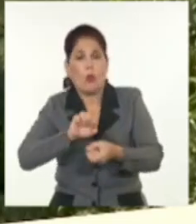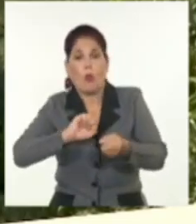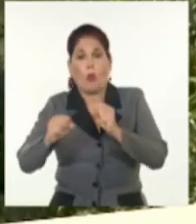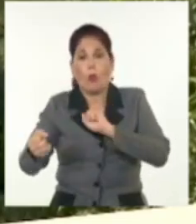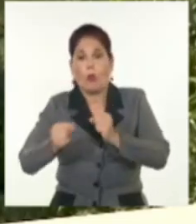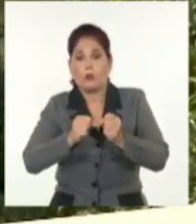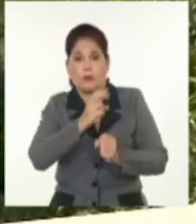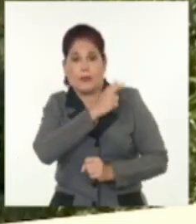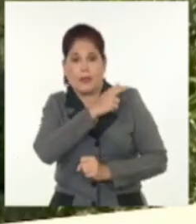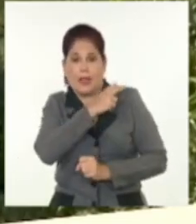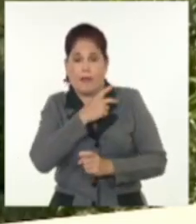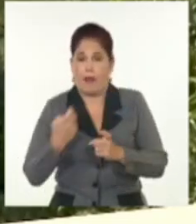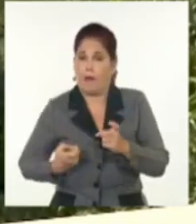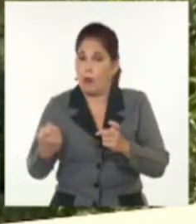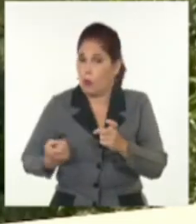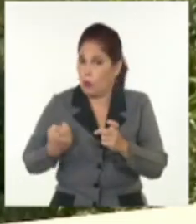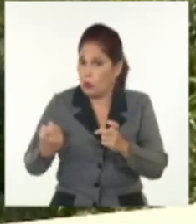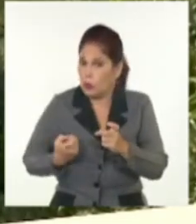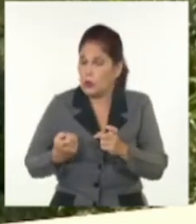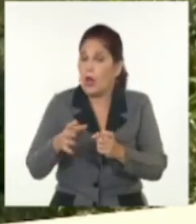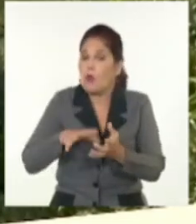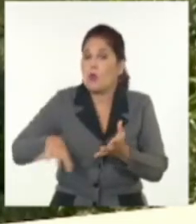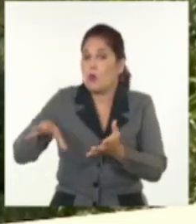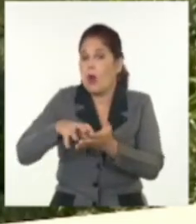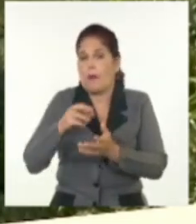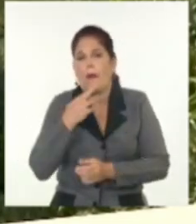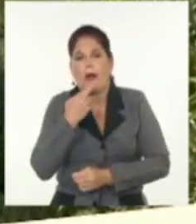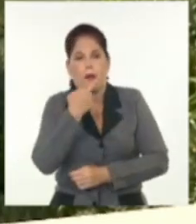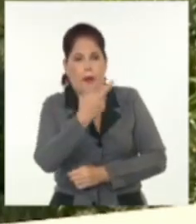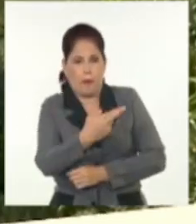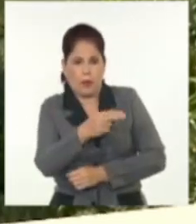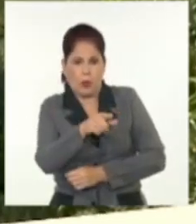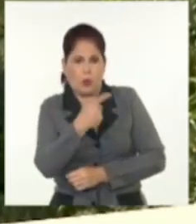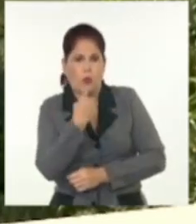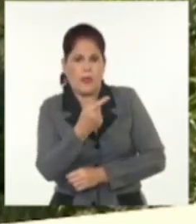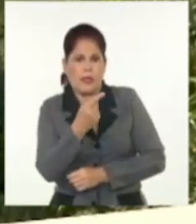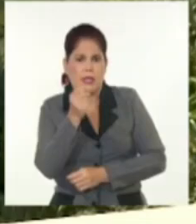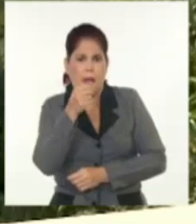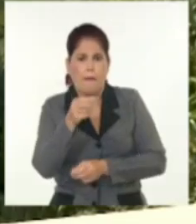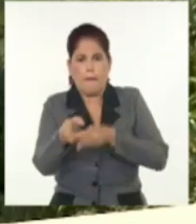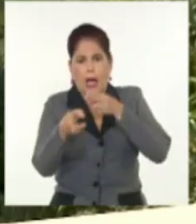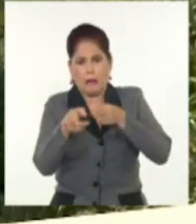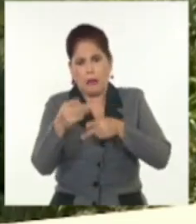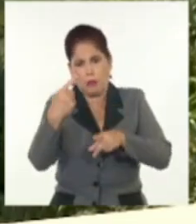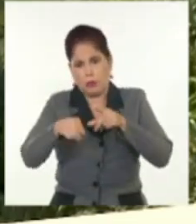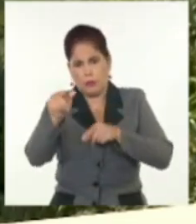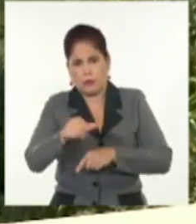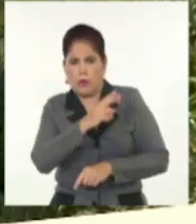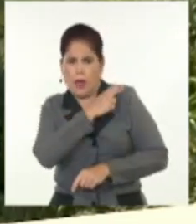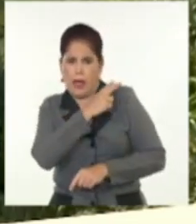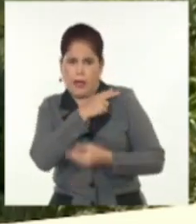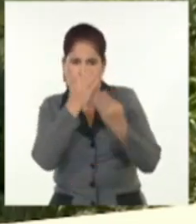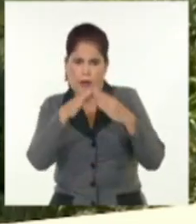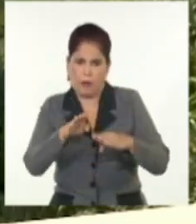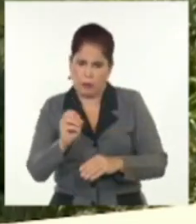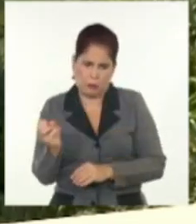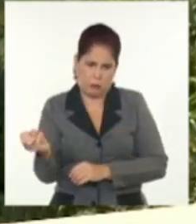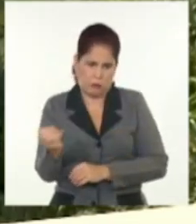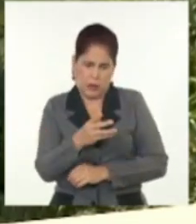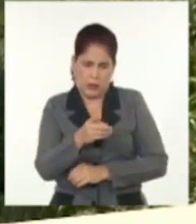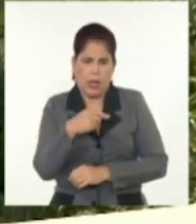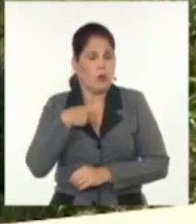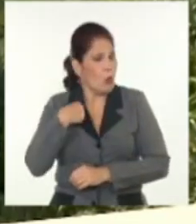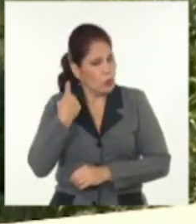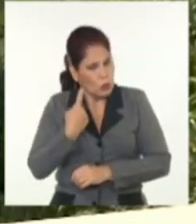el mando de la resistencia en su respuesta a esta escalada de violencia israelí contra la nación levantina desde